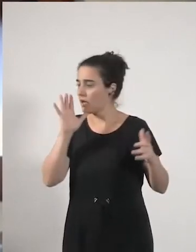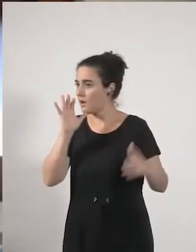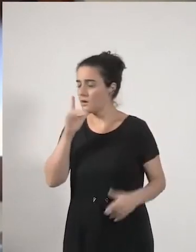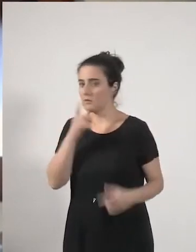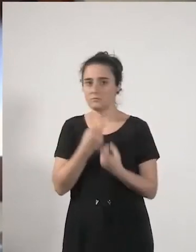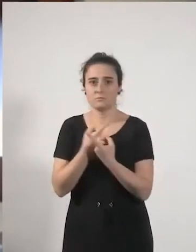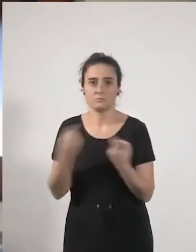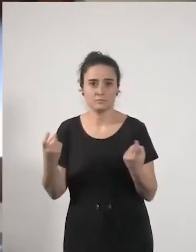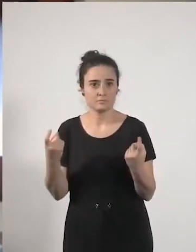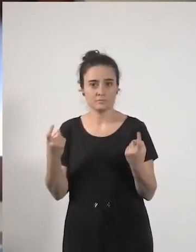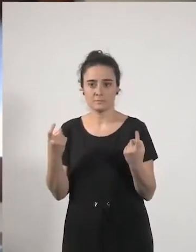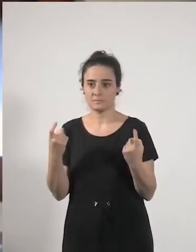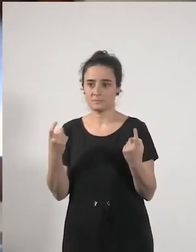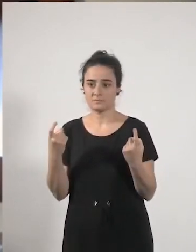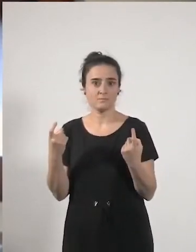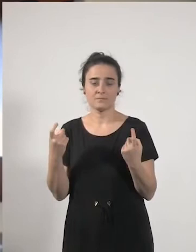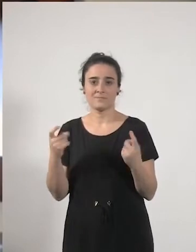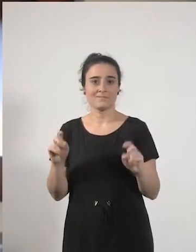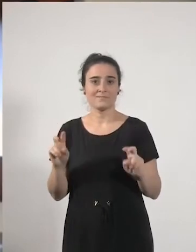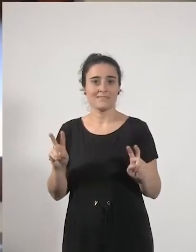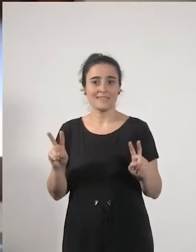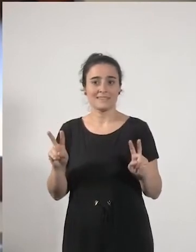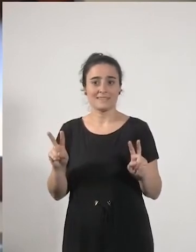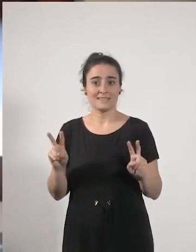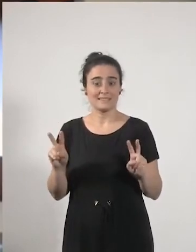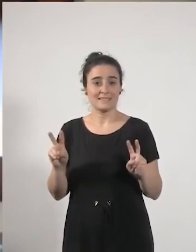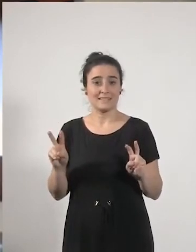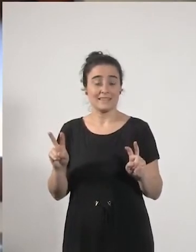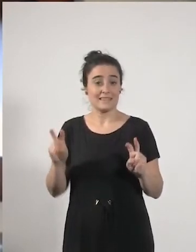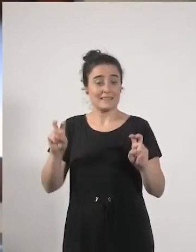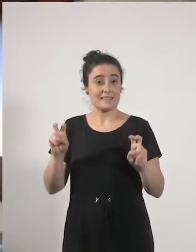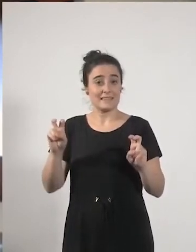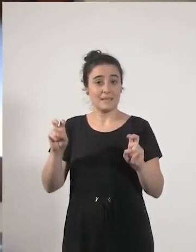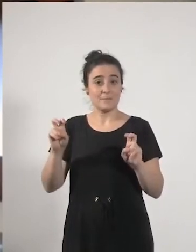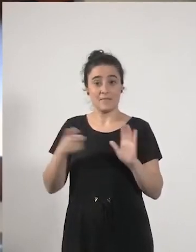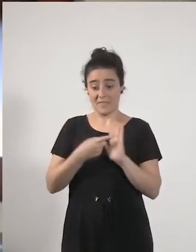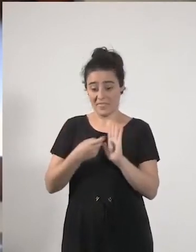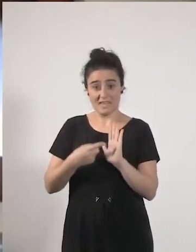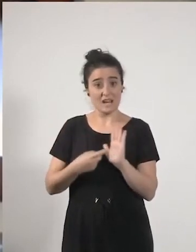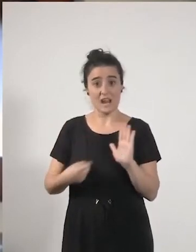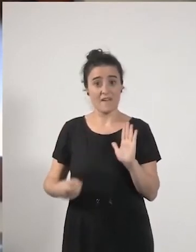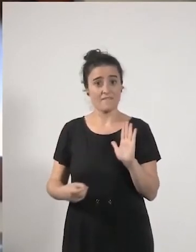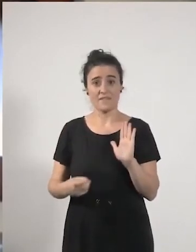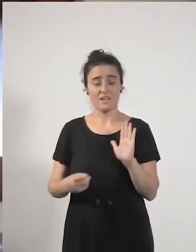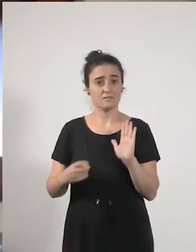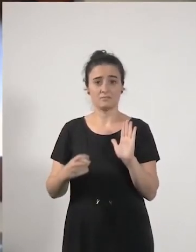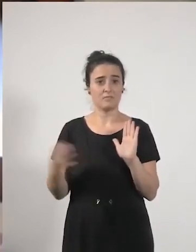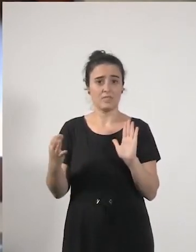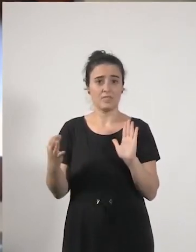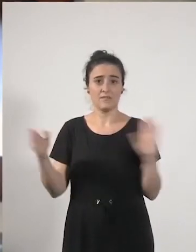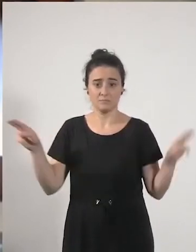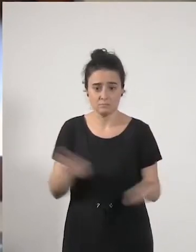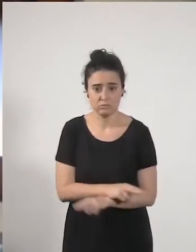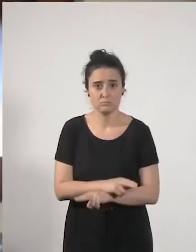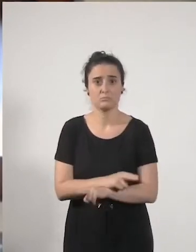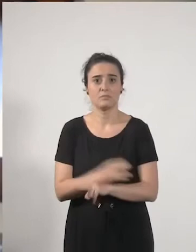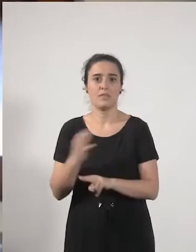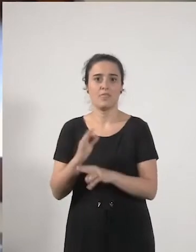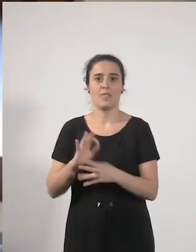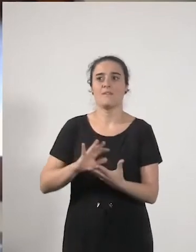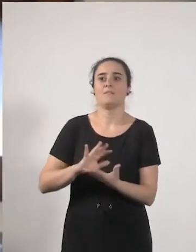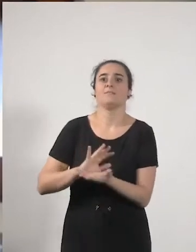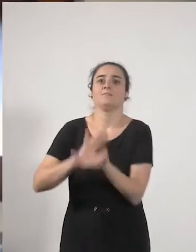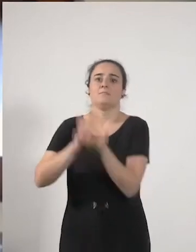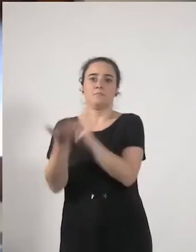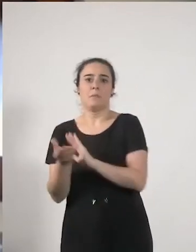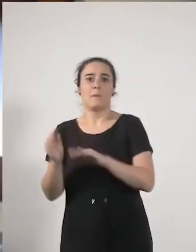reconvertir eliminar esa esa esa desgrabación y convertirla en una prestación universal yo creo que en